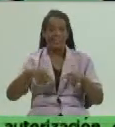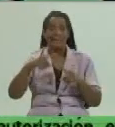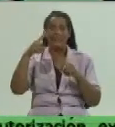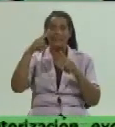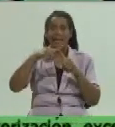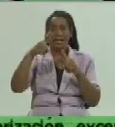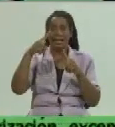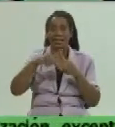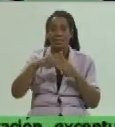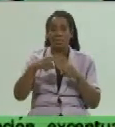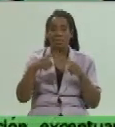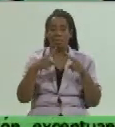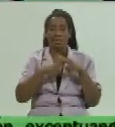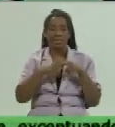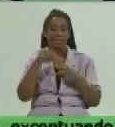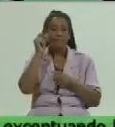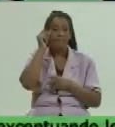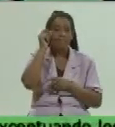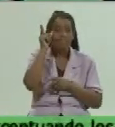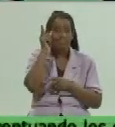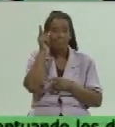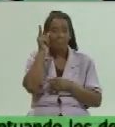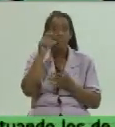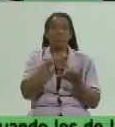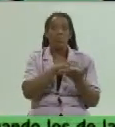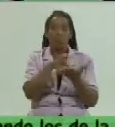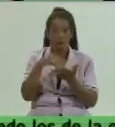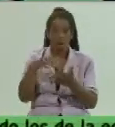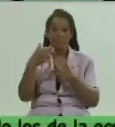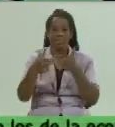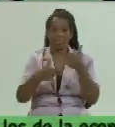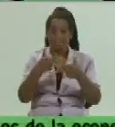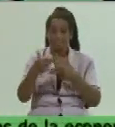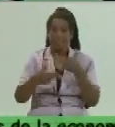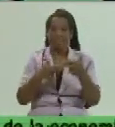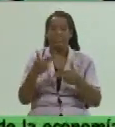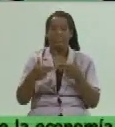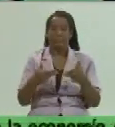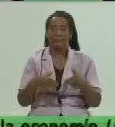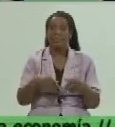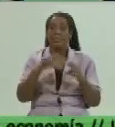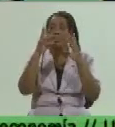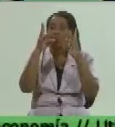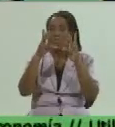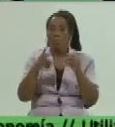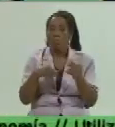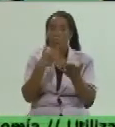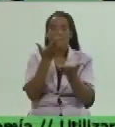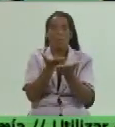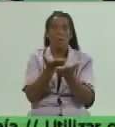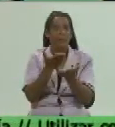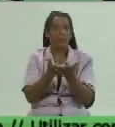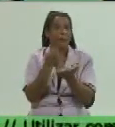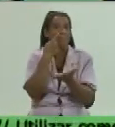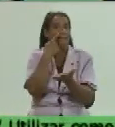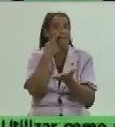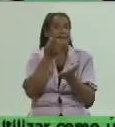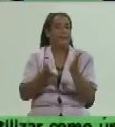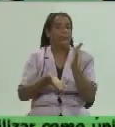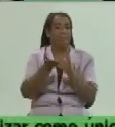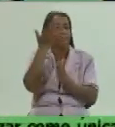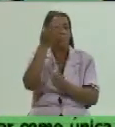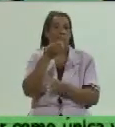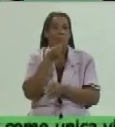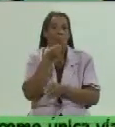estratificados al lugar donde hay que hacerlo. A veces el incrementar el número de muestras sin un argumento técnico nos puede llevar a